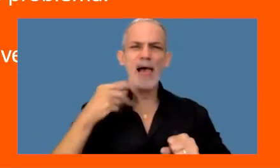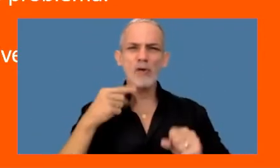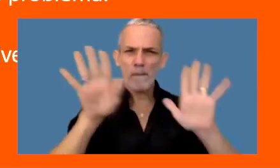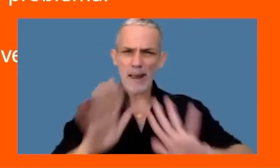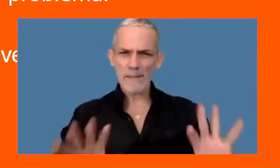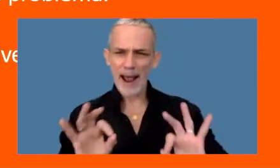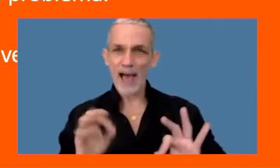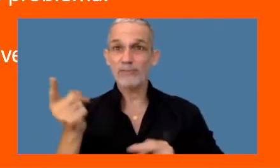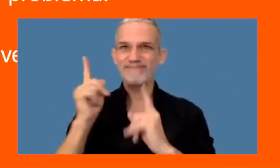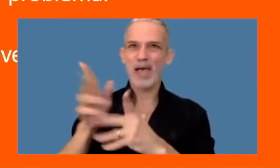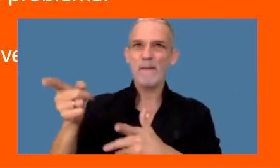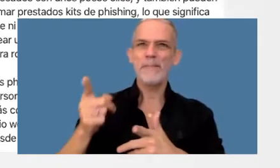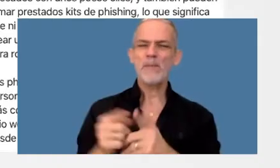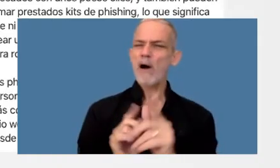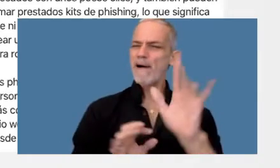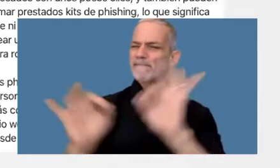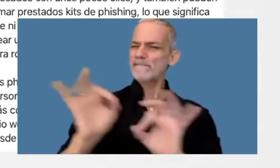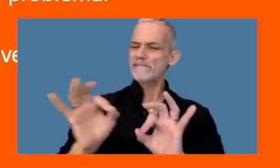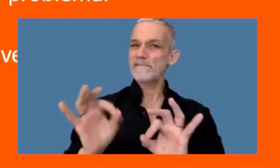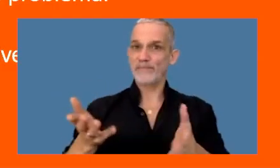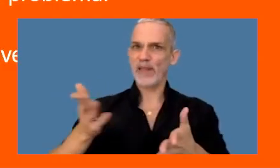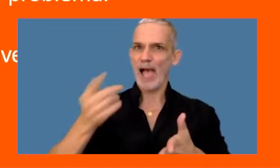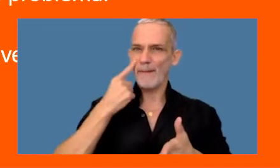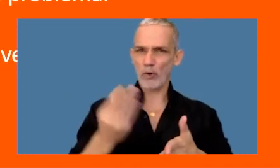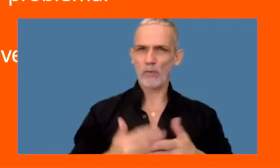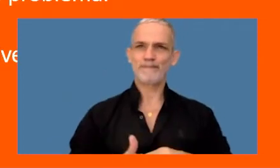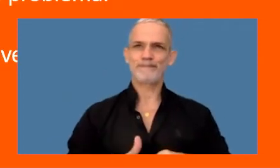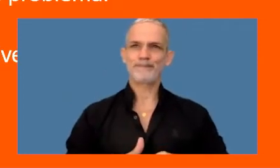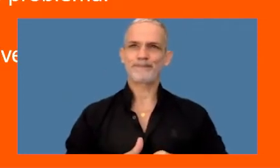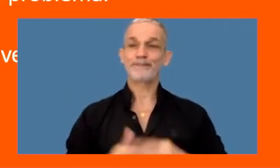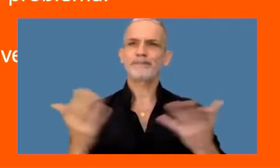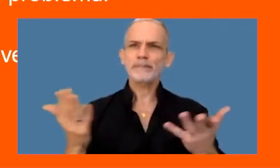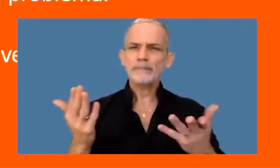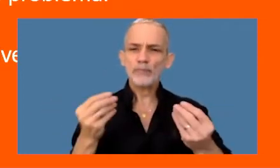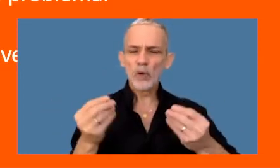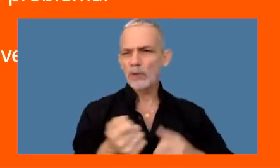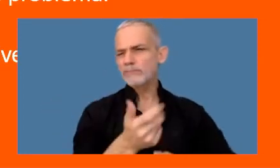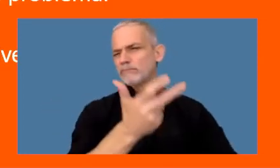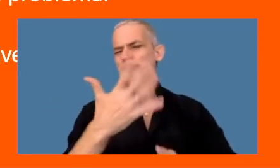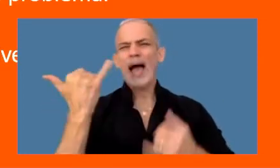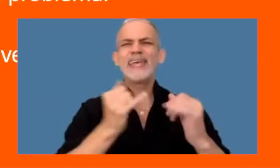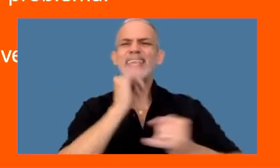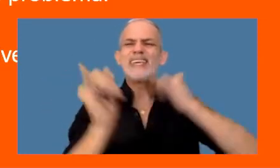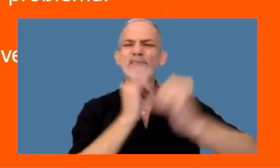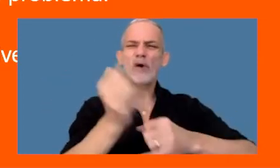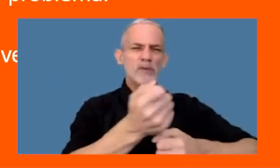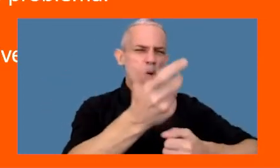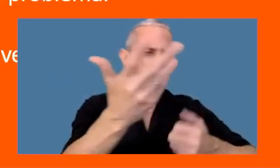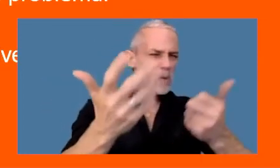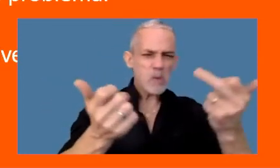que tiene que ver con la sofisticación perdón de la innumerable cantidad